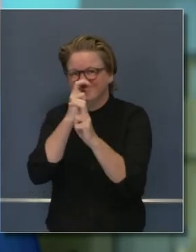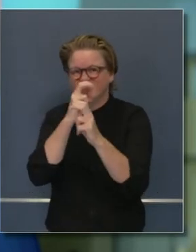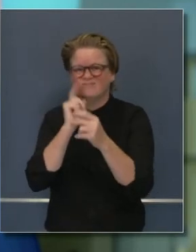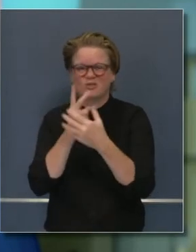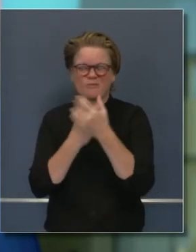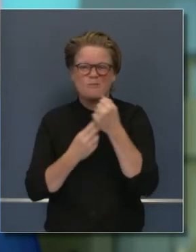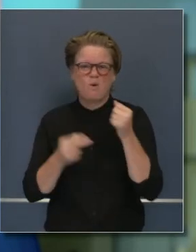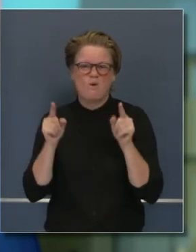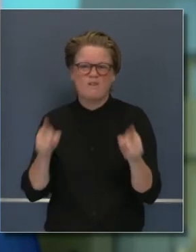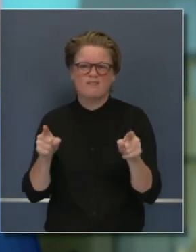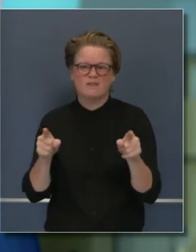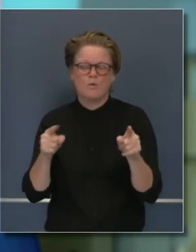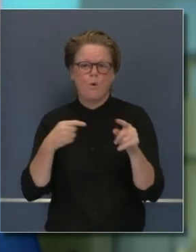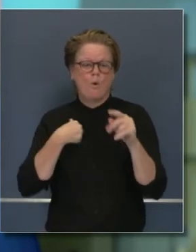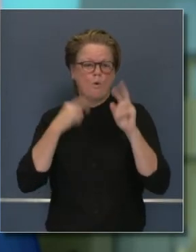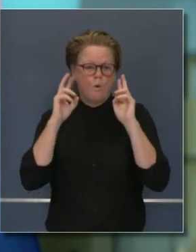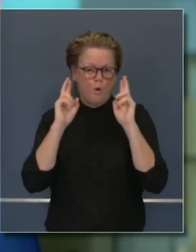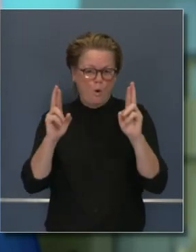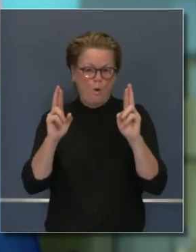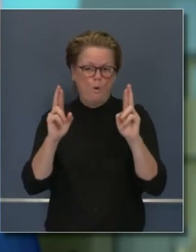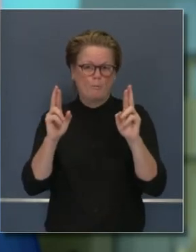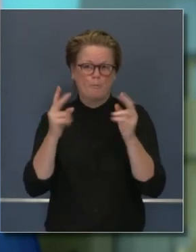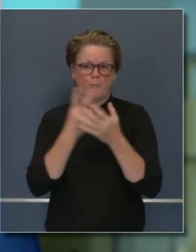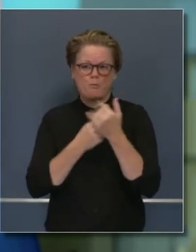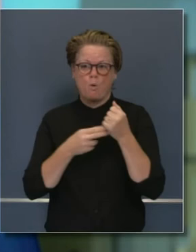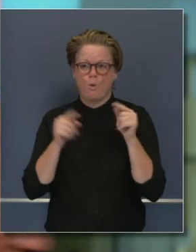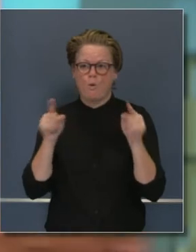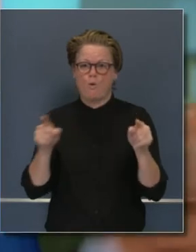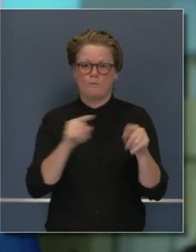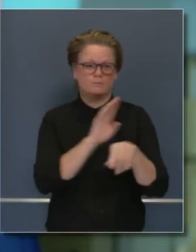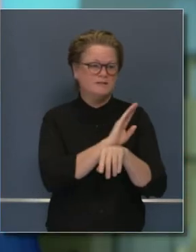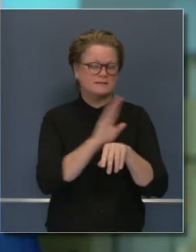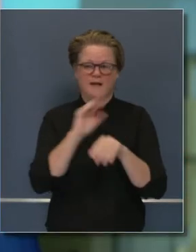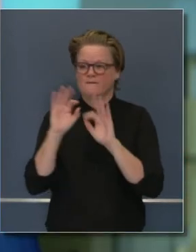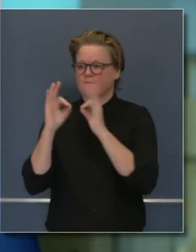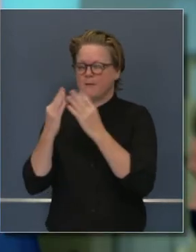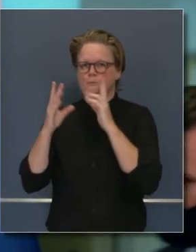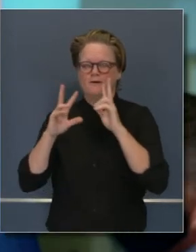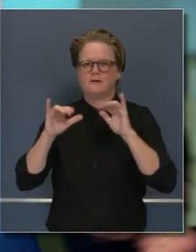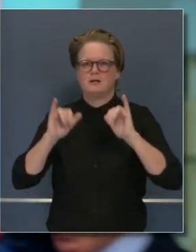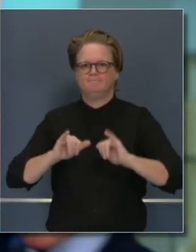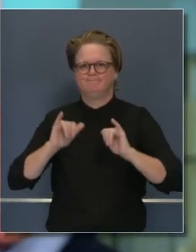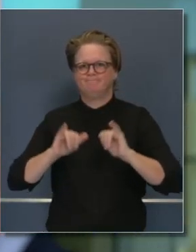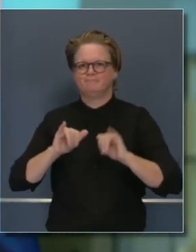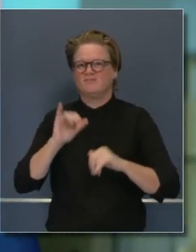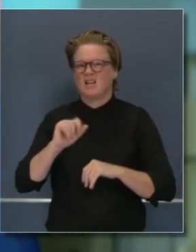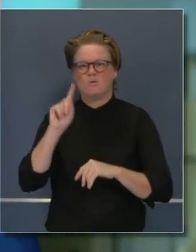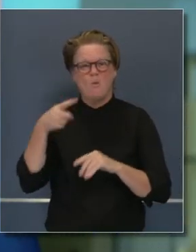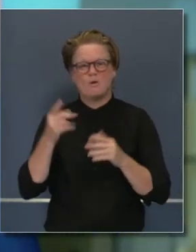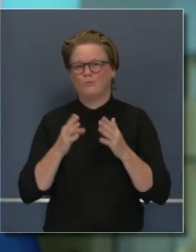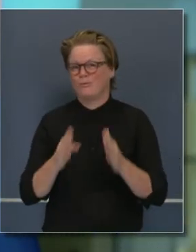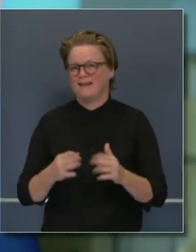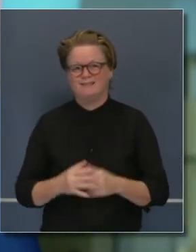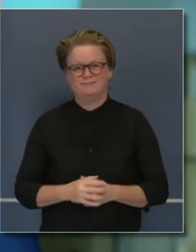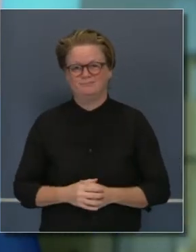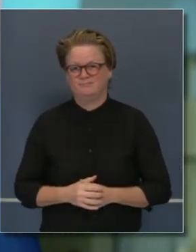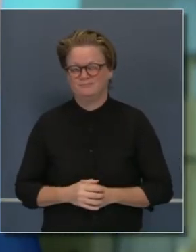semanas venideras. Entonces, cuando veamos la baja en los índices, podremos ver el movimiento hacia adelante en los niveles.